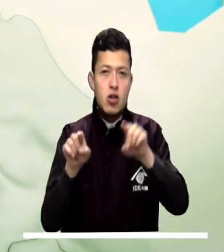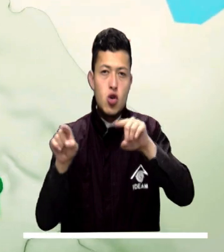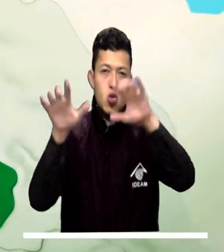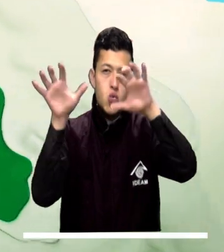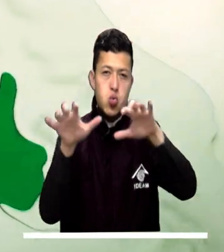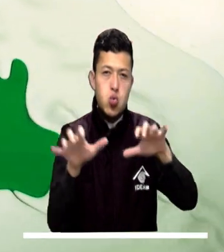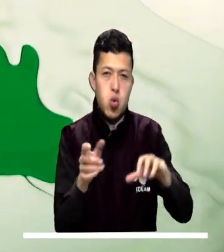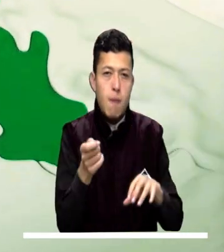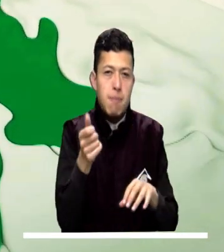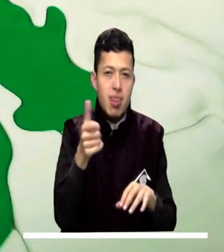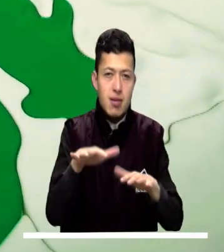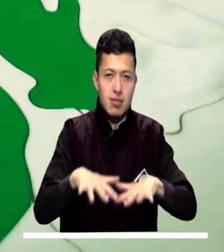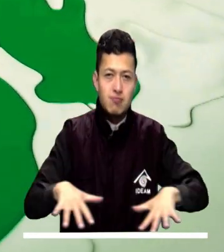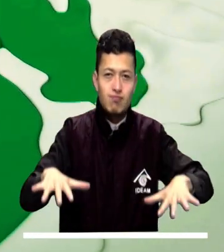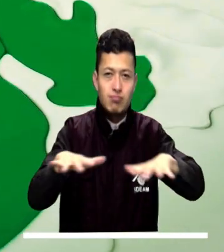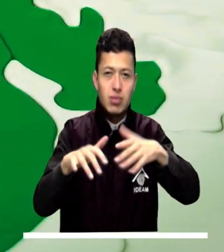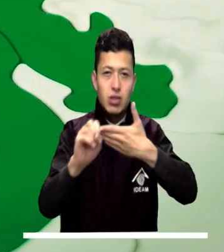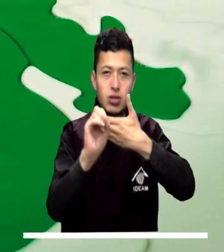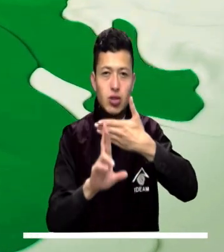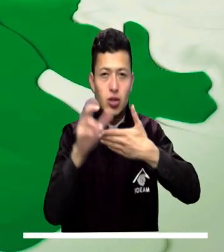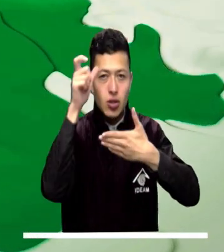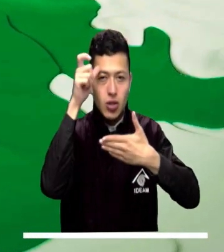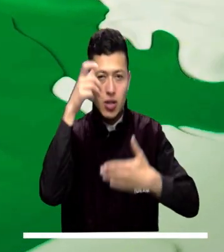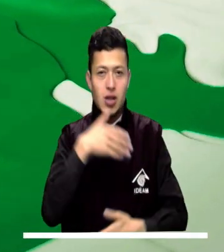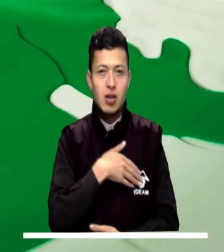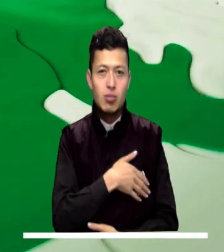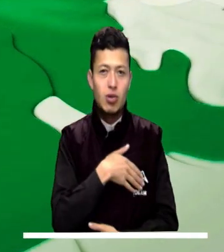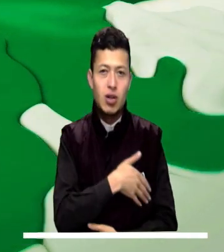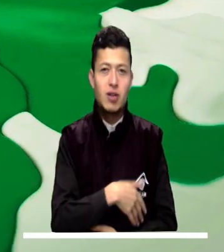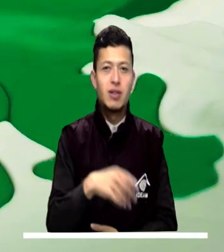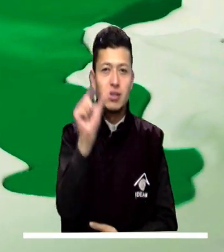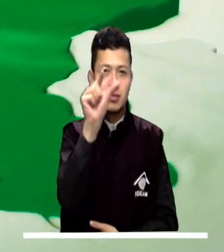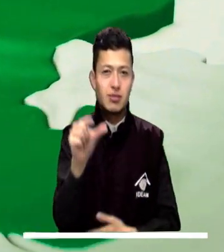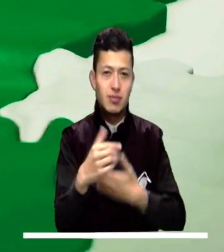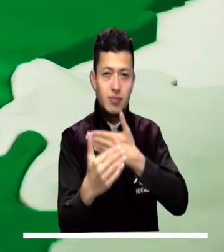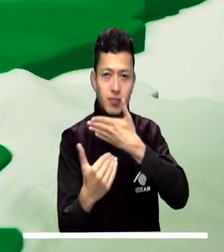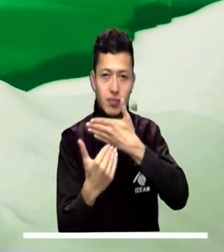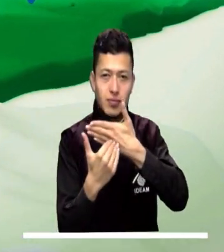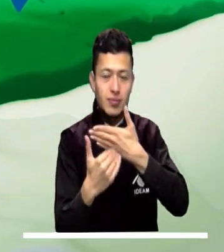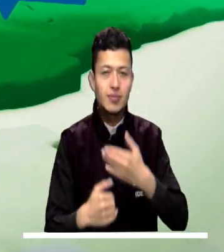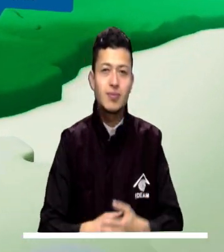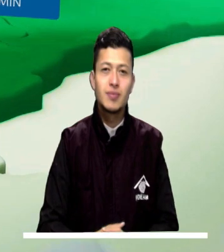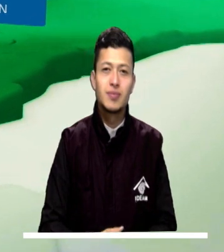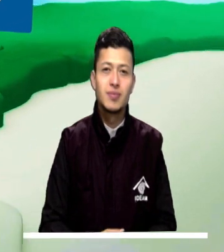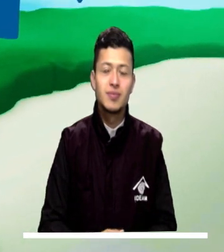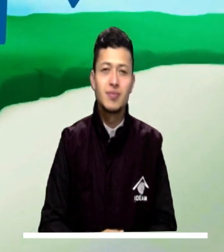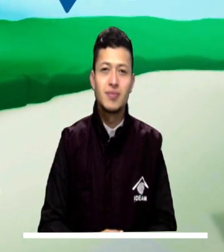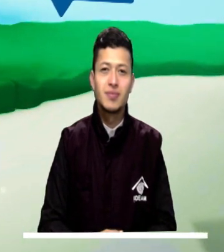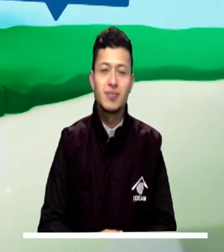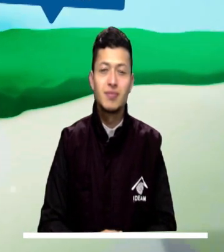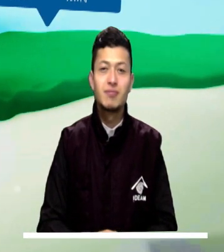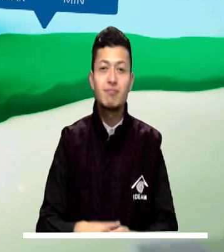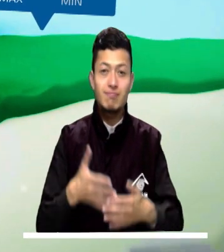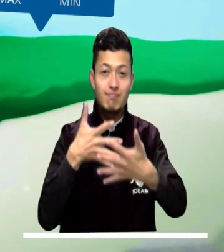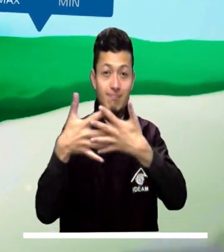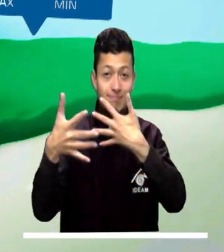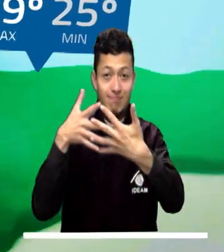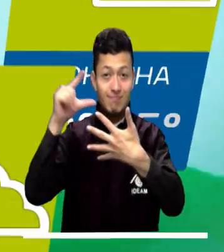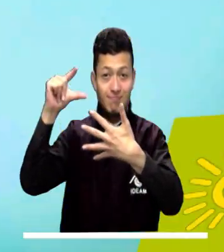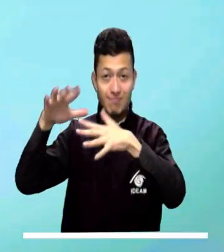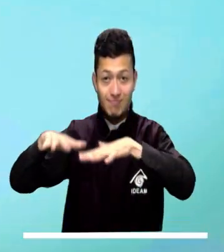la mayor parte del área, no obstante se prevén lluvias ocasionales sobre el sur de Córdoba, Bolívar y centro de Cesar.